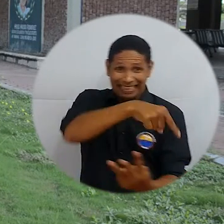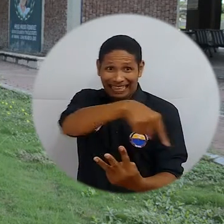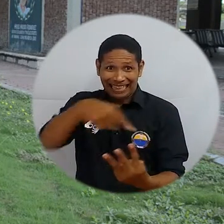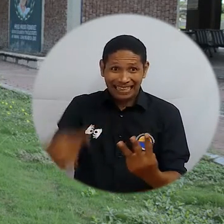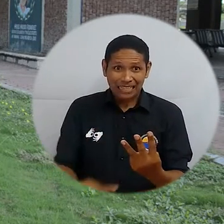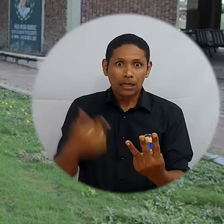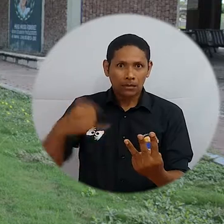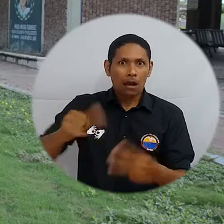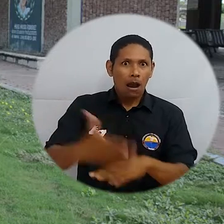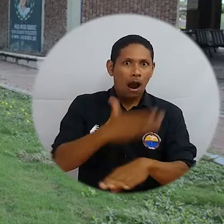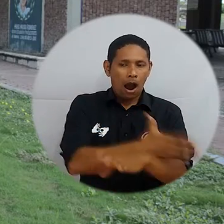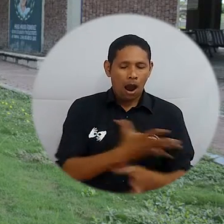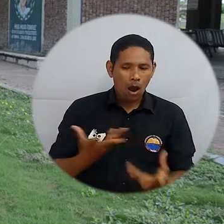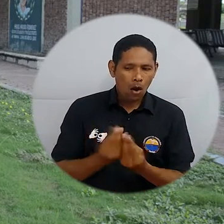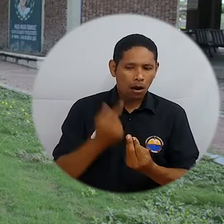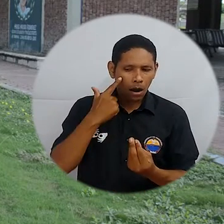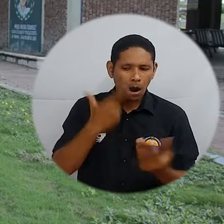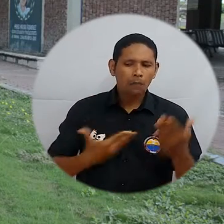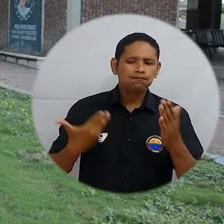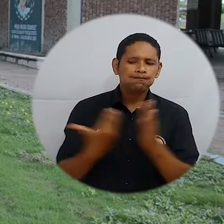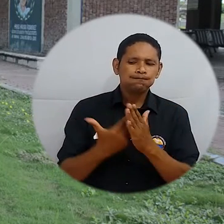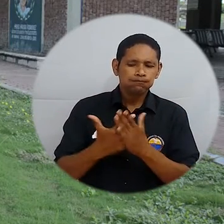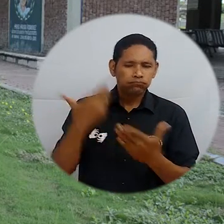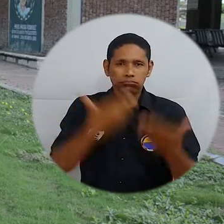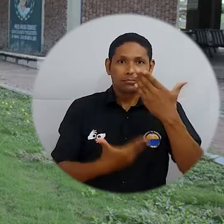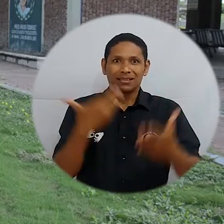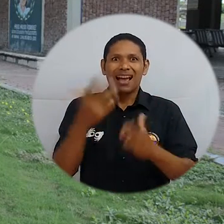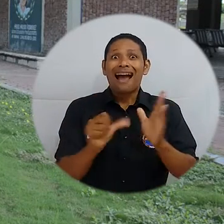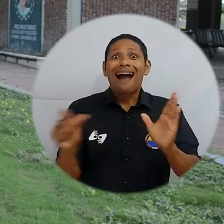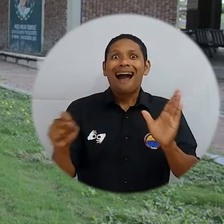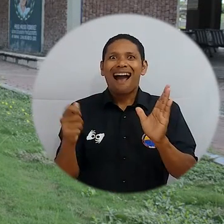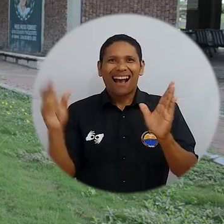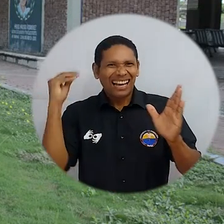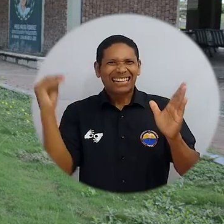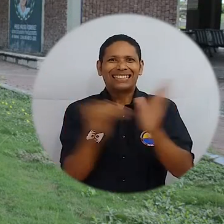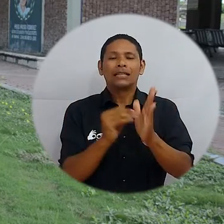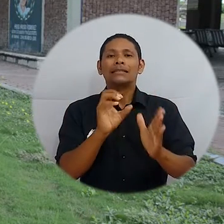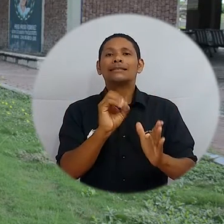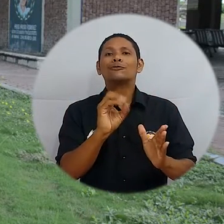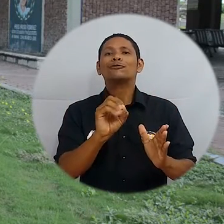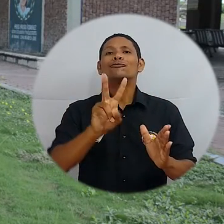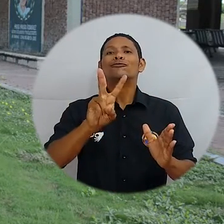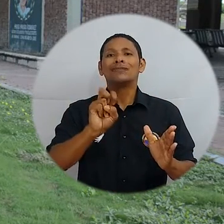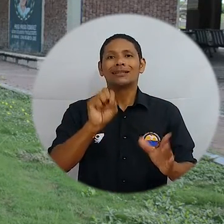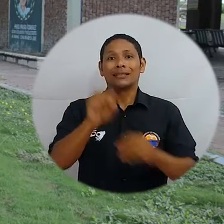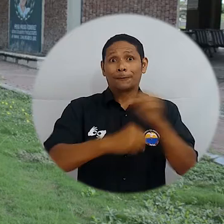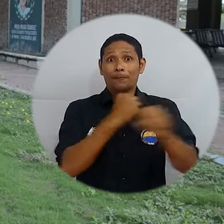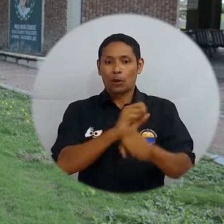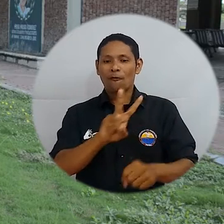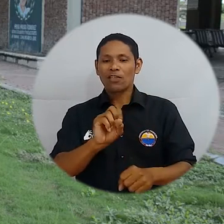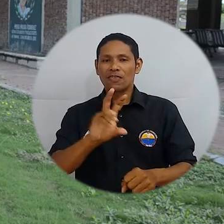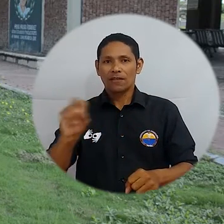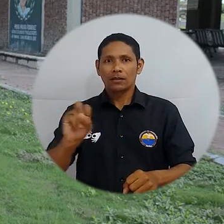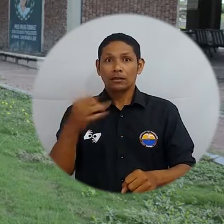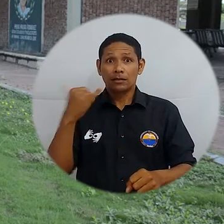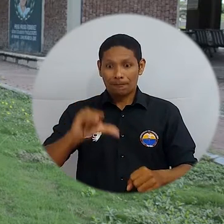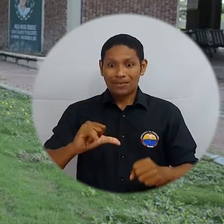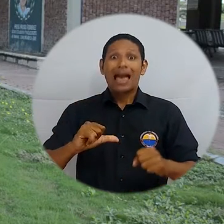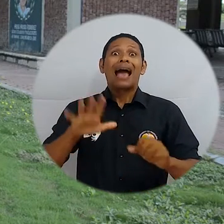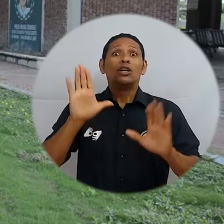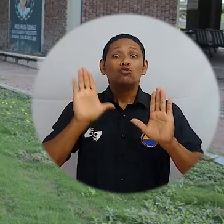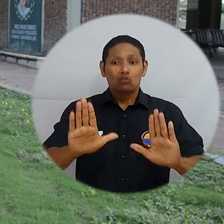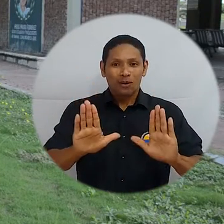Comité de Garantías de Consulta en el Acta número 07 de 2020, se habilitó esta emisión del Campus TV para que los cuatro